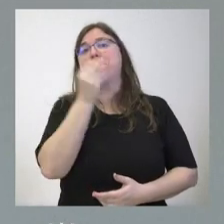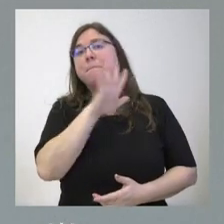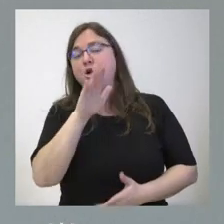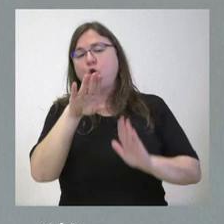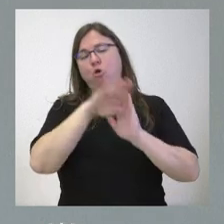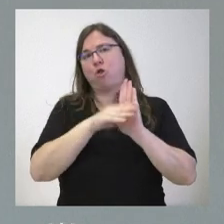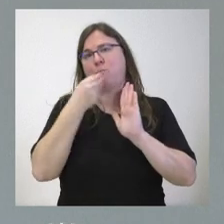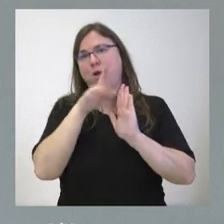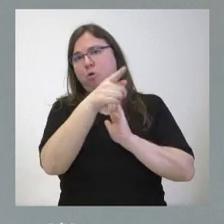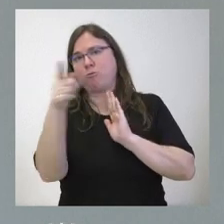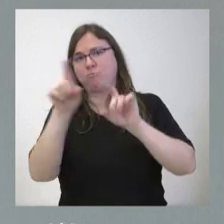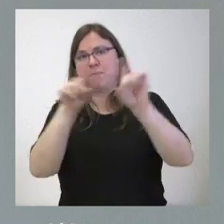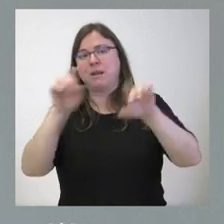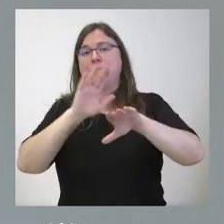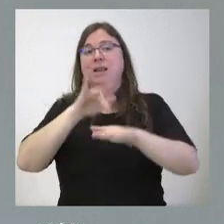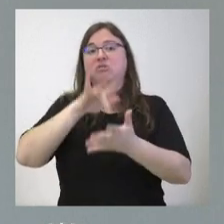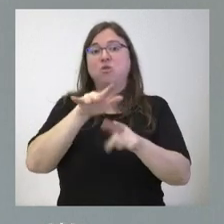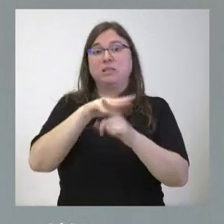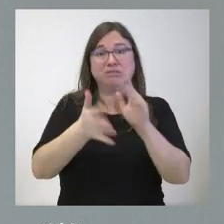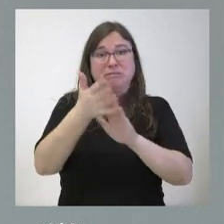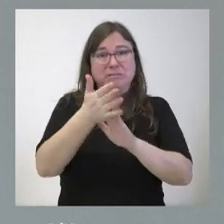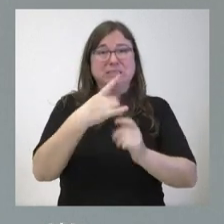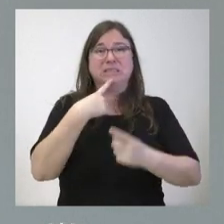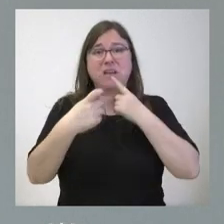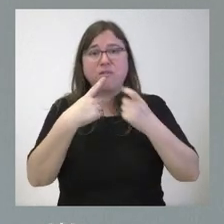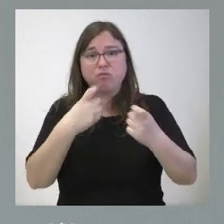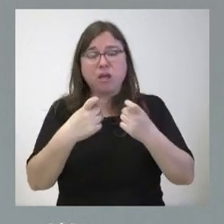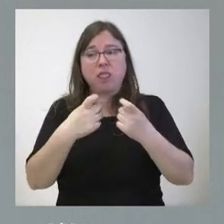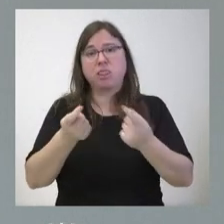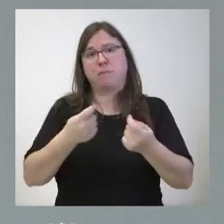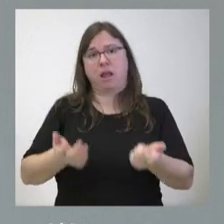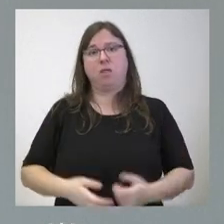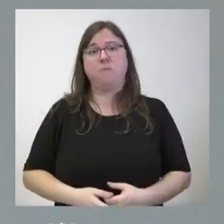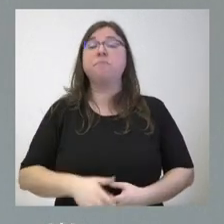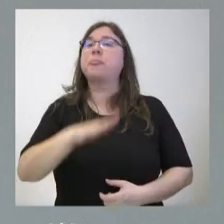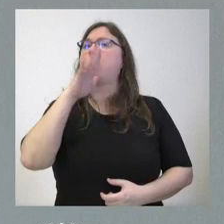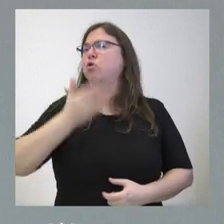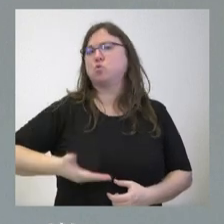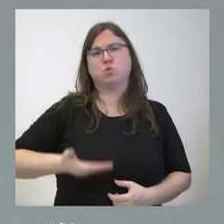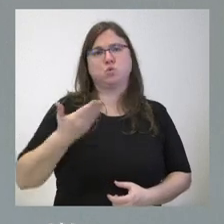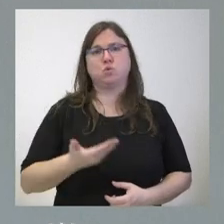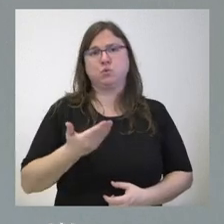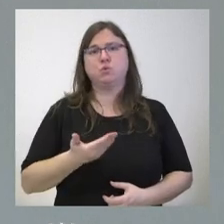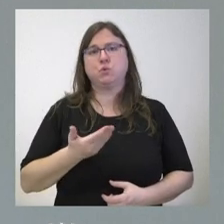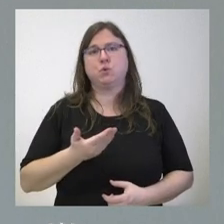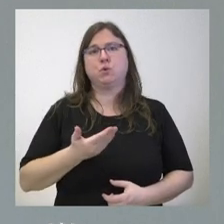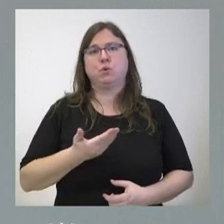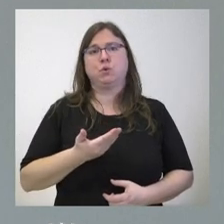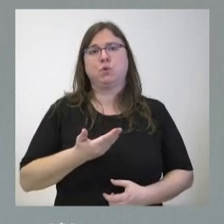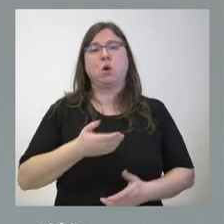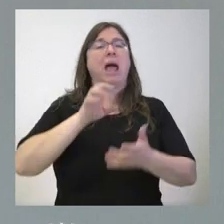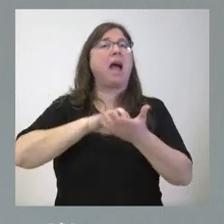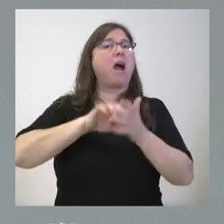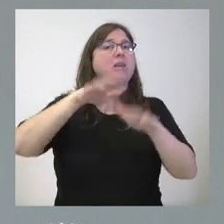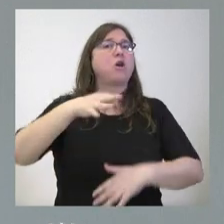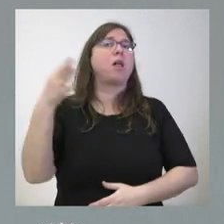ante este escenario de dificultad del mercado por eso es tan importante que Castilla y